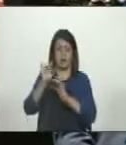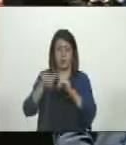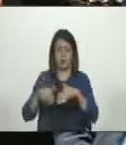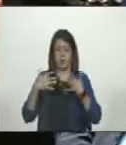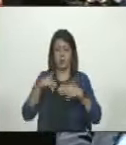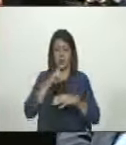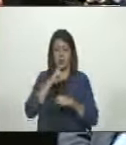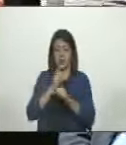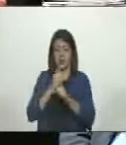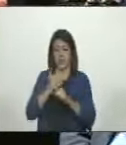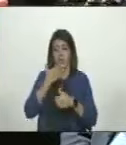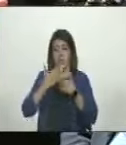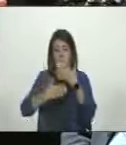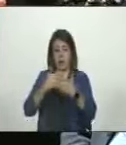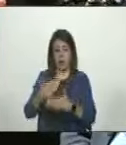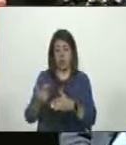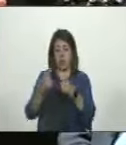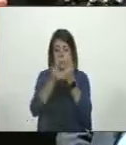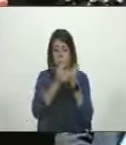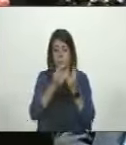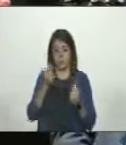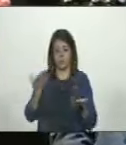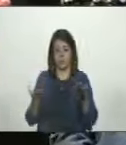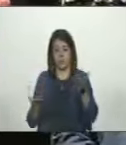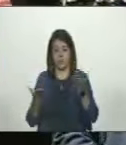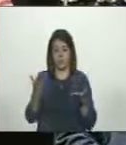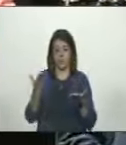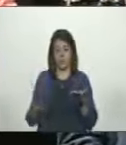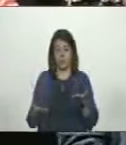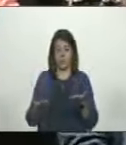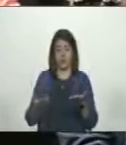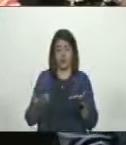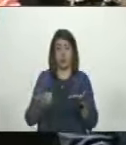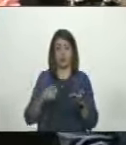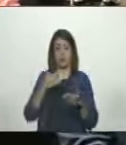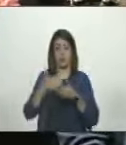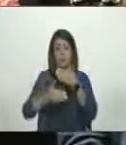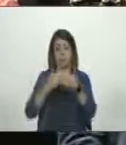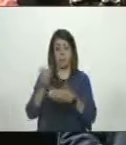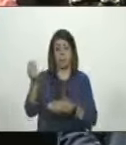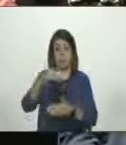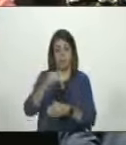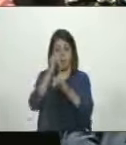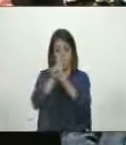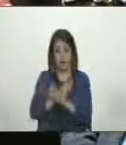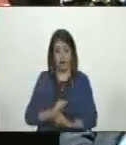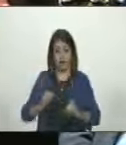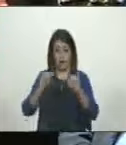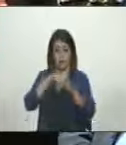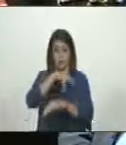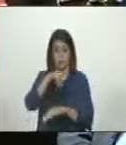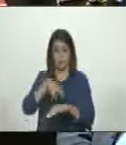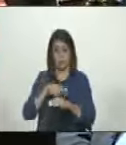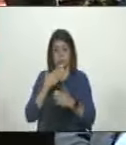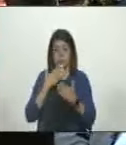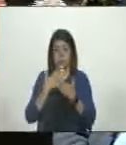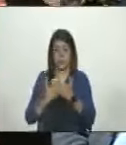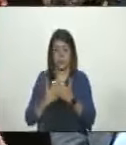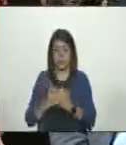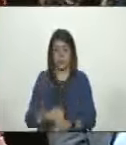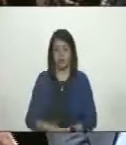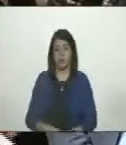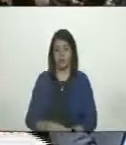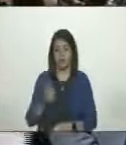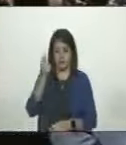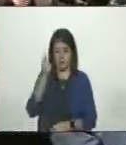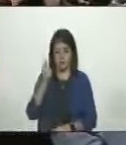durísima tarea de recuperación con equidad en condiciones cada vez de mayor independencia nacional. Muchas gracias querido